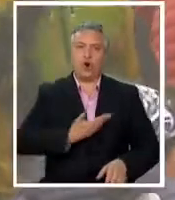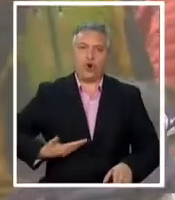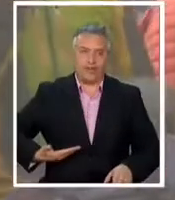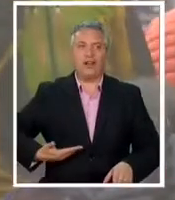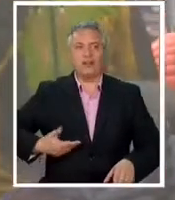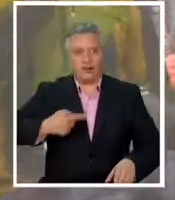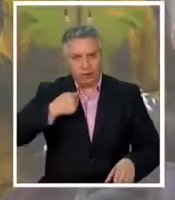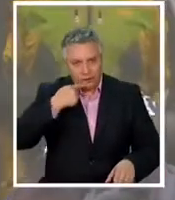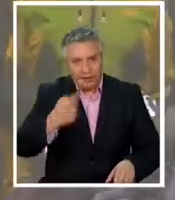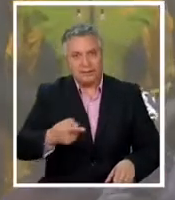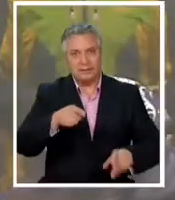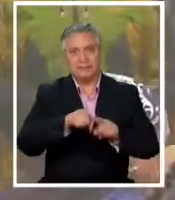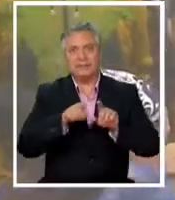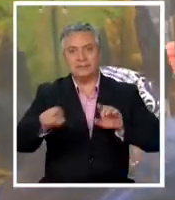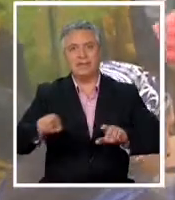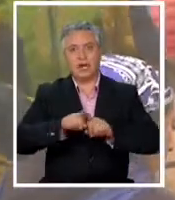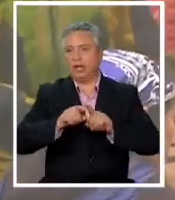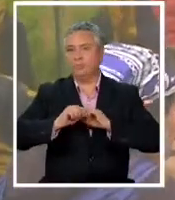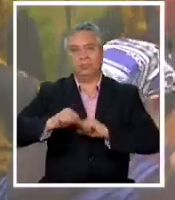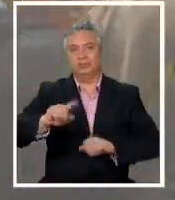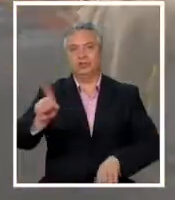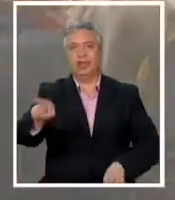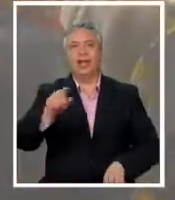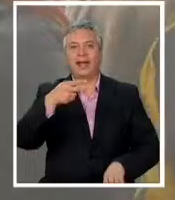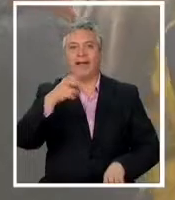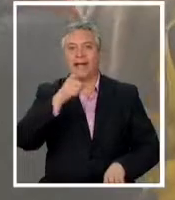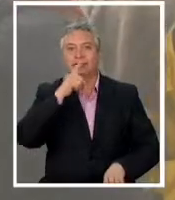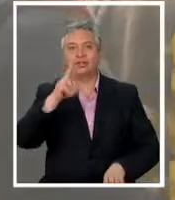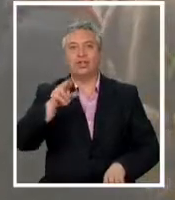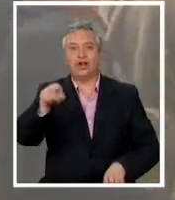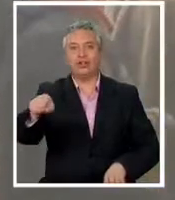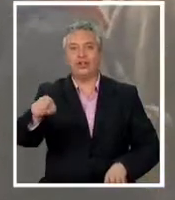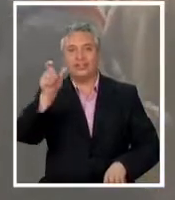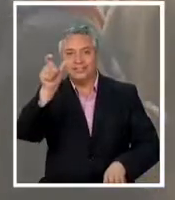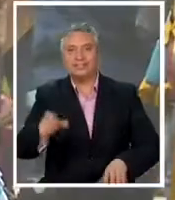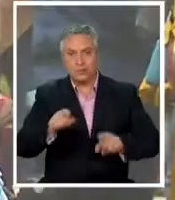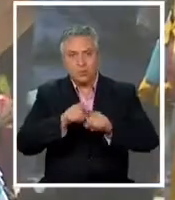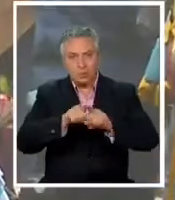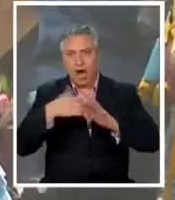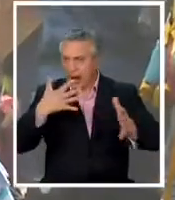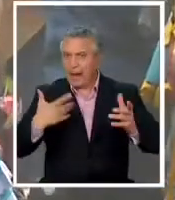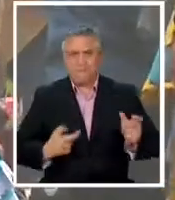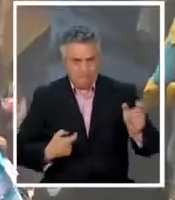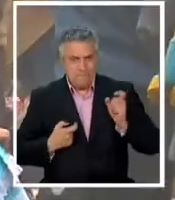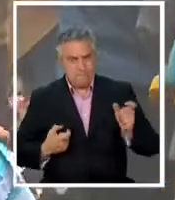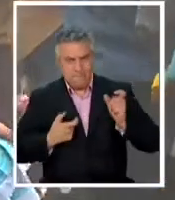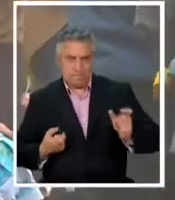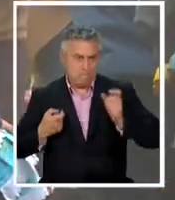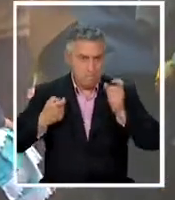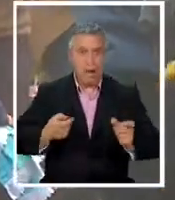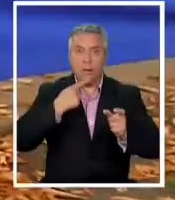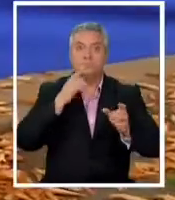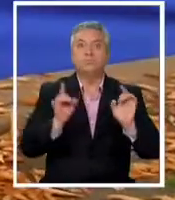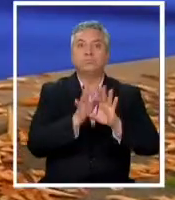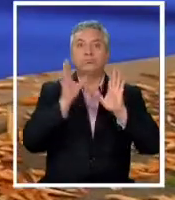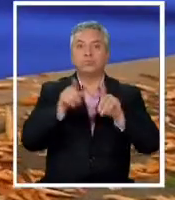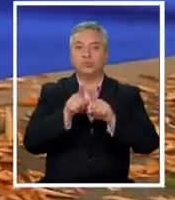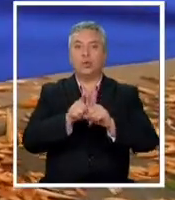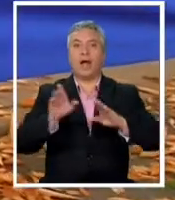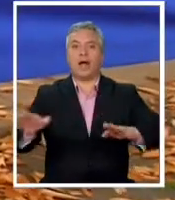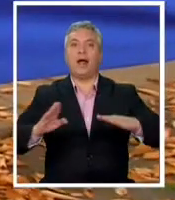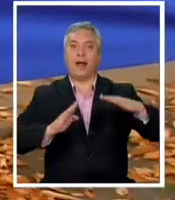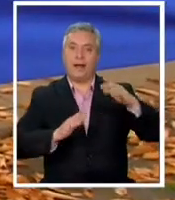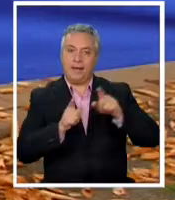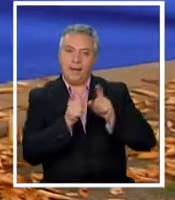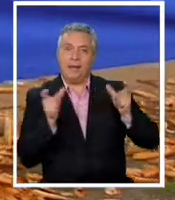querellarse contra Héctor Yaitul el líder de la CAM que llamó a organizar una resistencia armada si es que se decretaba estado de excepción en la